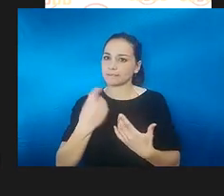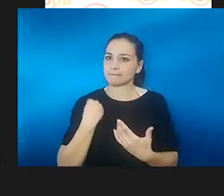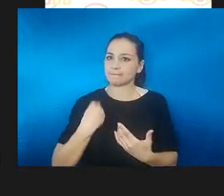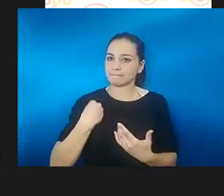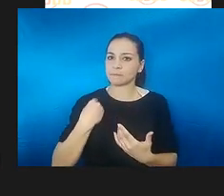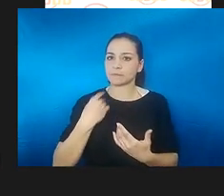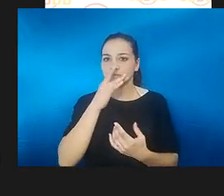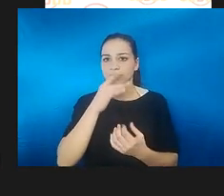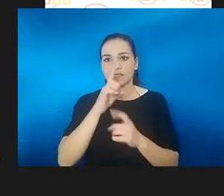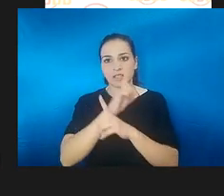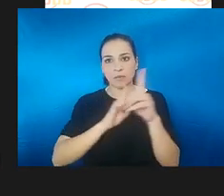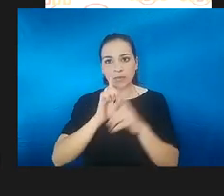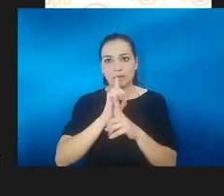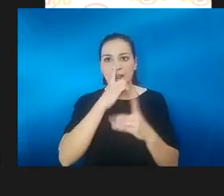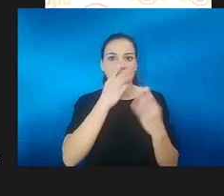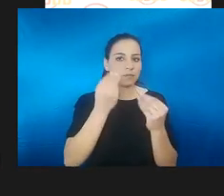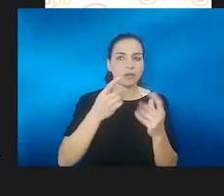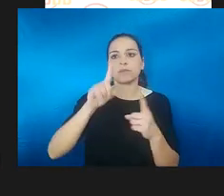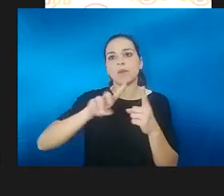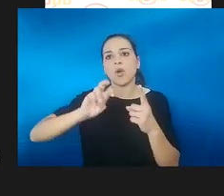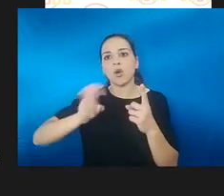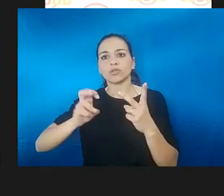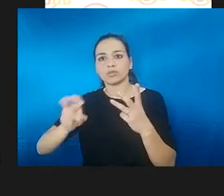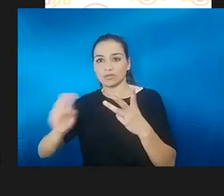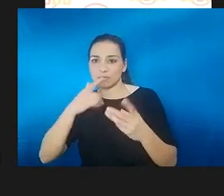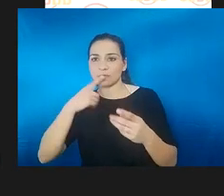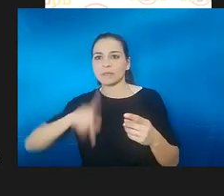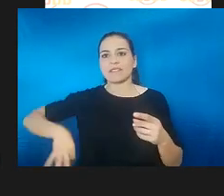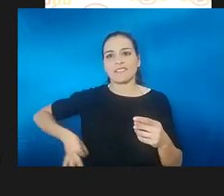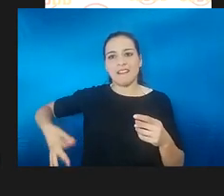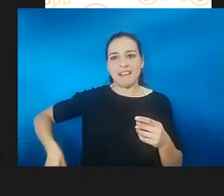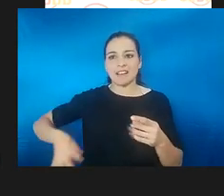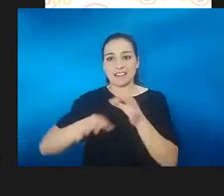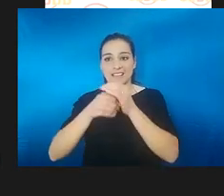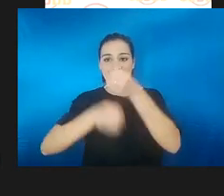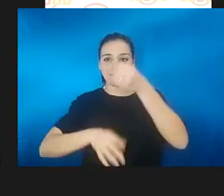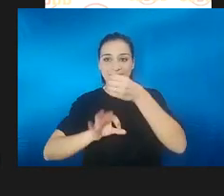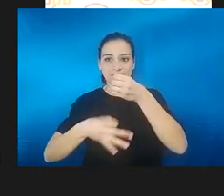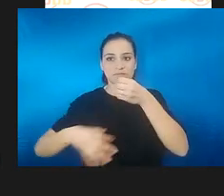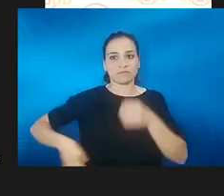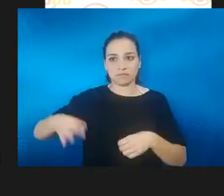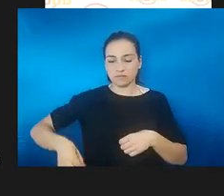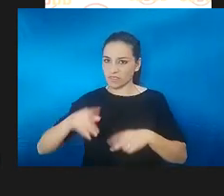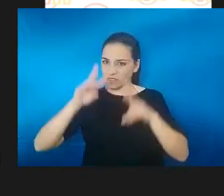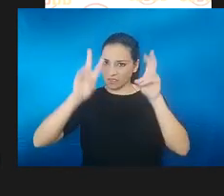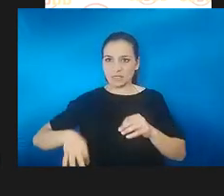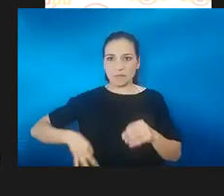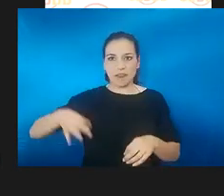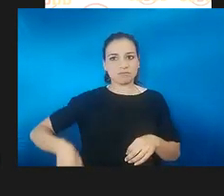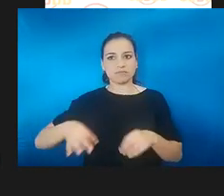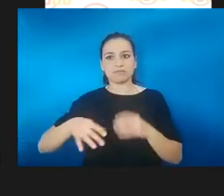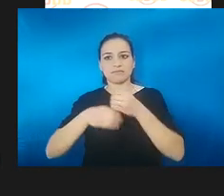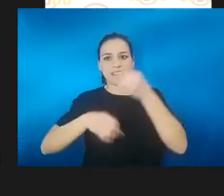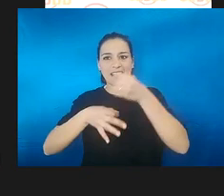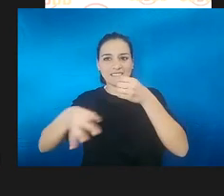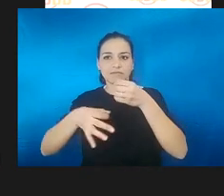problemas que tuviera yo. Por ejemplo, yo tengo también una hernia discal. Y me decían, sí, sí, eso es mejor. Eso mejor. Cuéntanos sobre eso. Yo no he venido a que me den